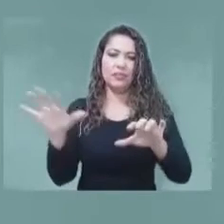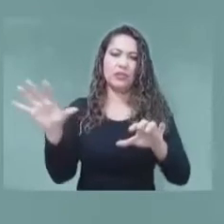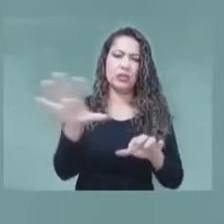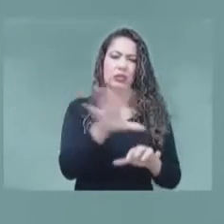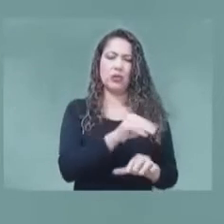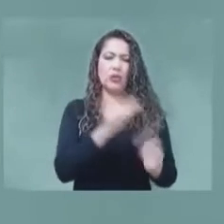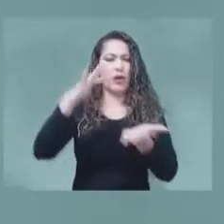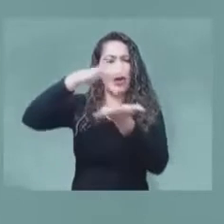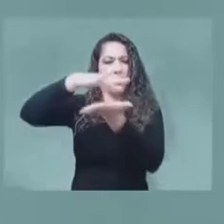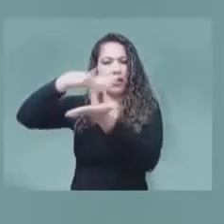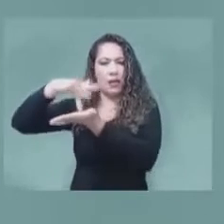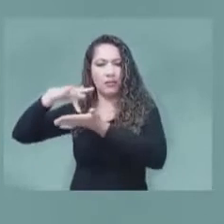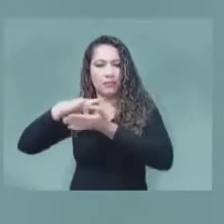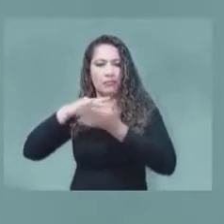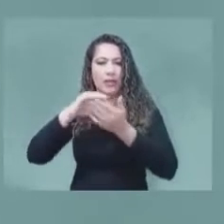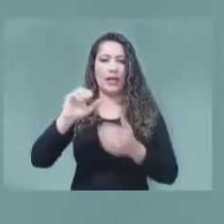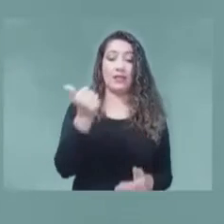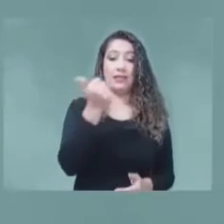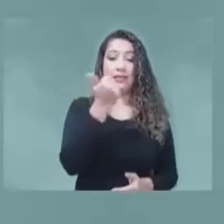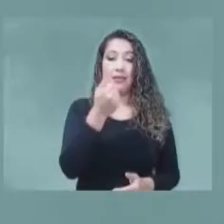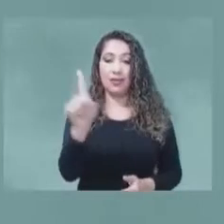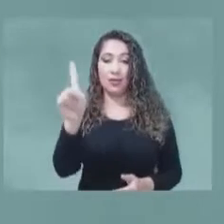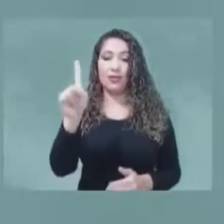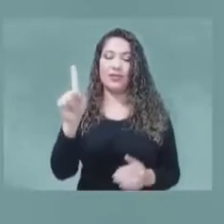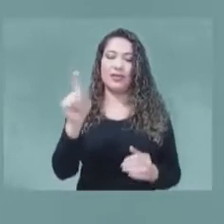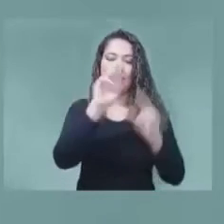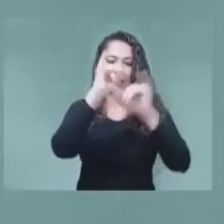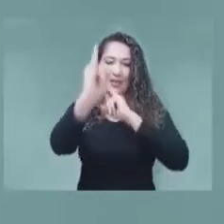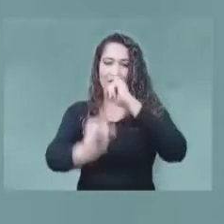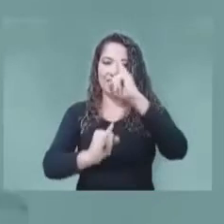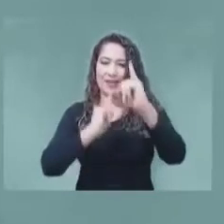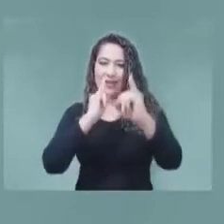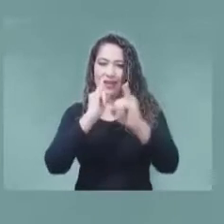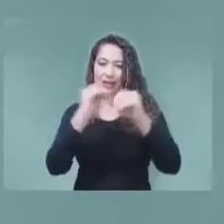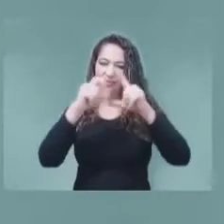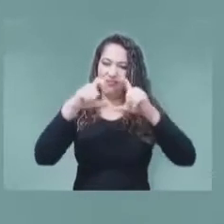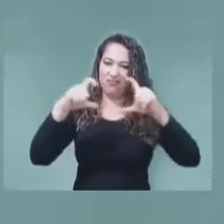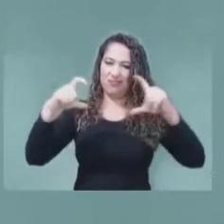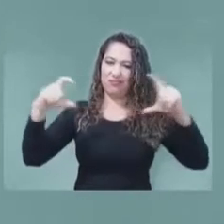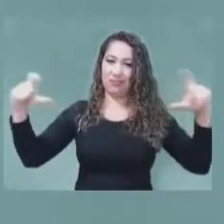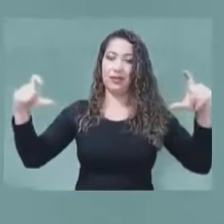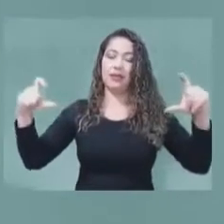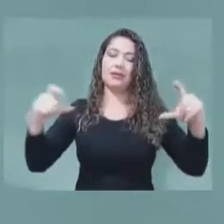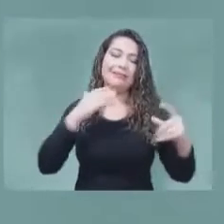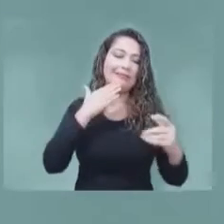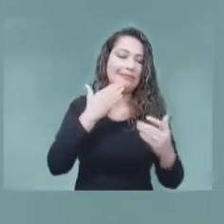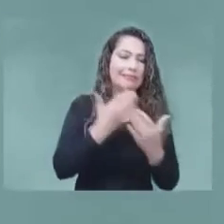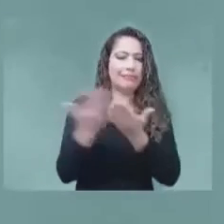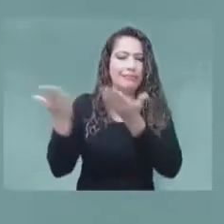XI Congreso Internacional de Espectro, sean todos bienvenidos y muchas gracias por su participación.